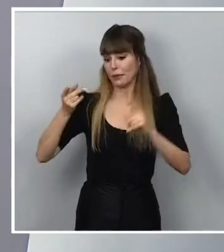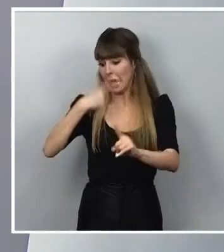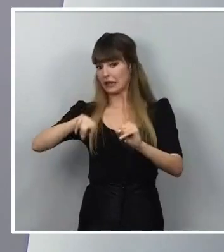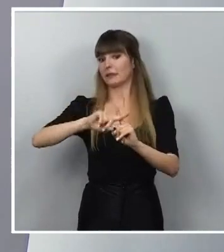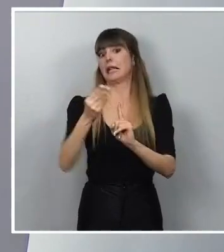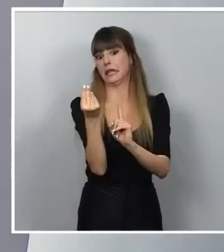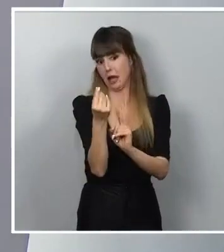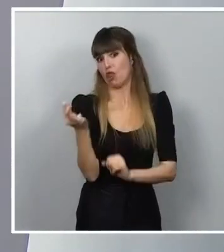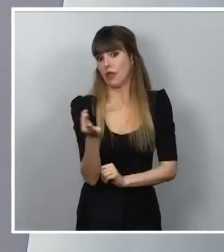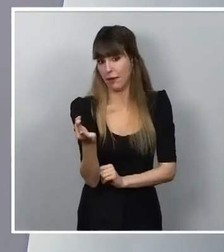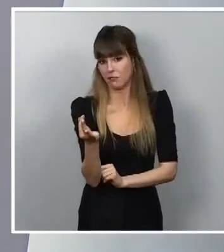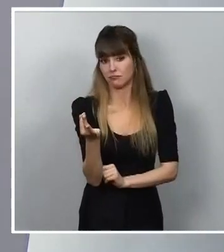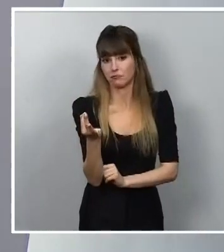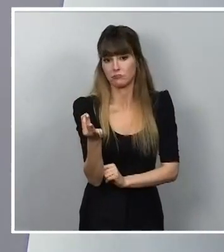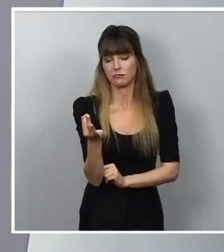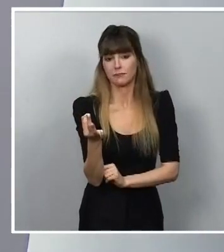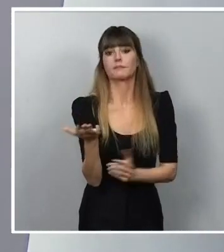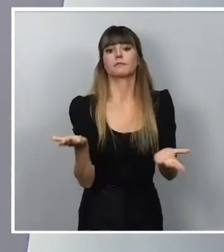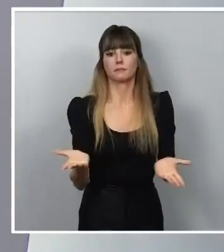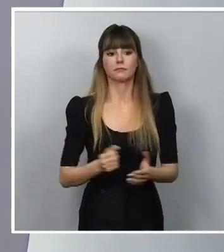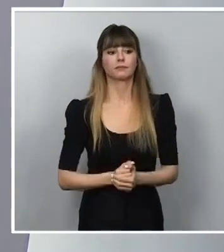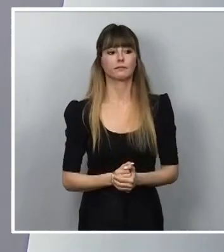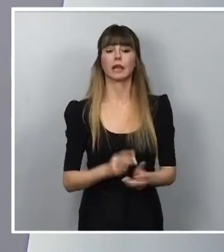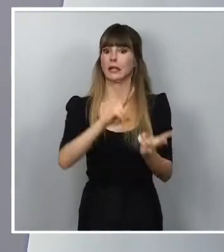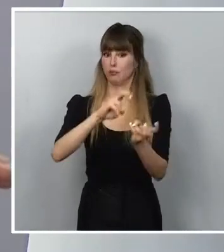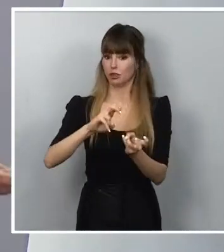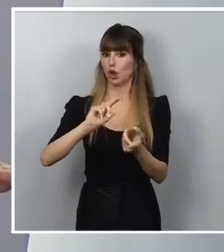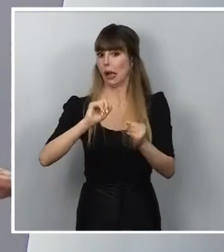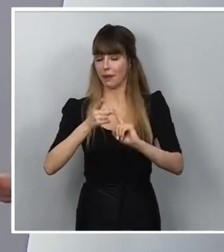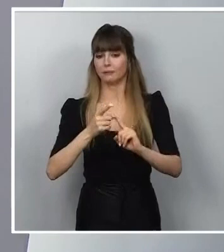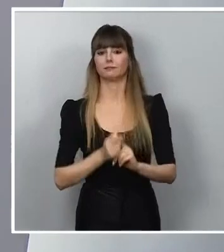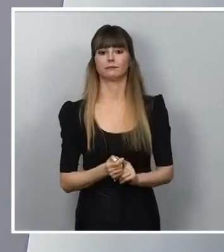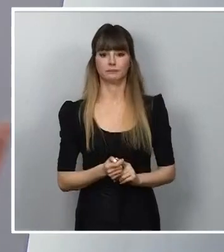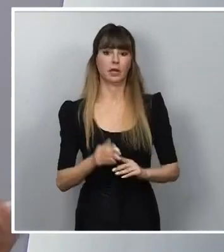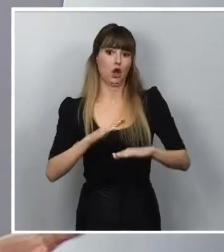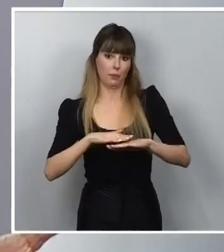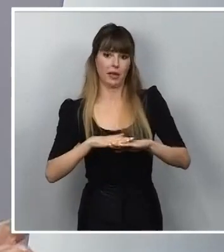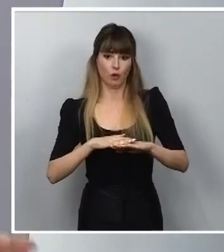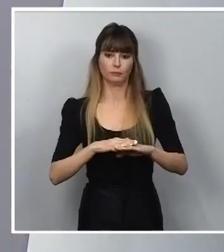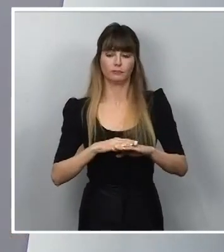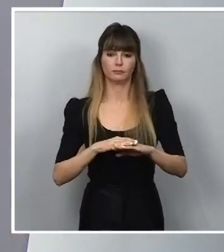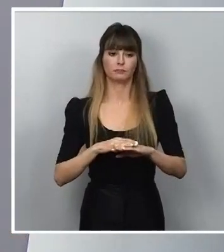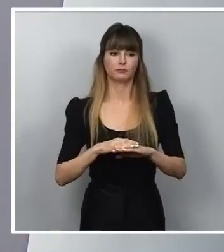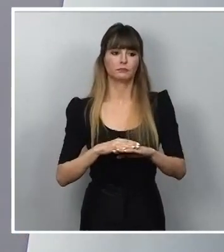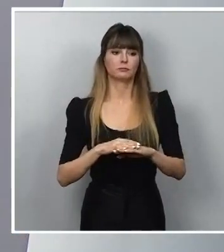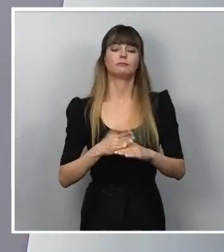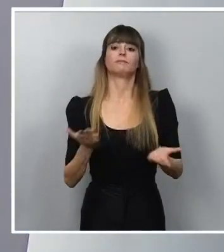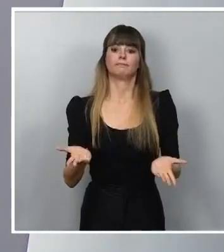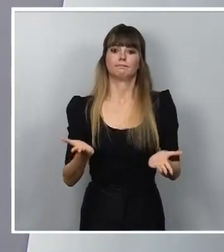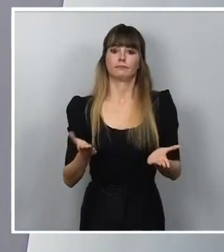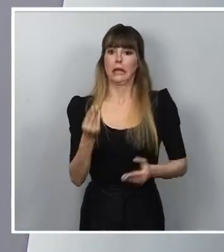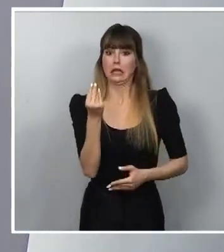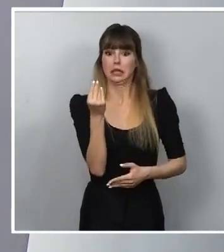el dinero. He impuesto que, al modificar esa exención mínima, daría lugar a que estaríamos provocando